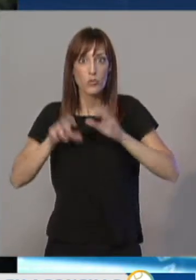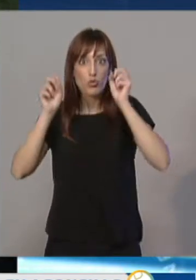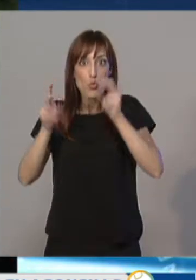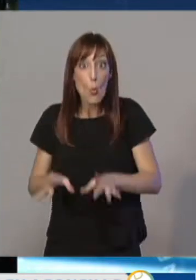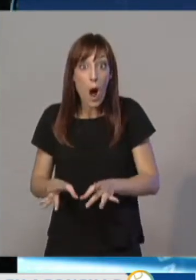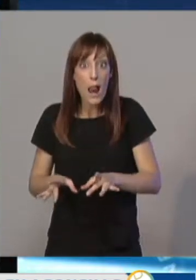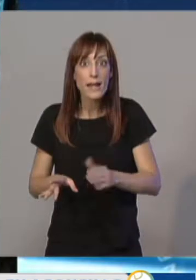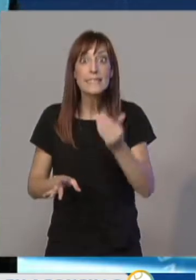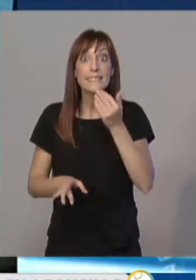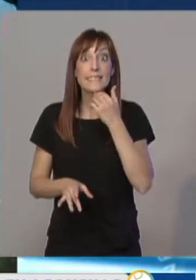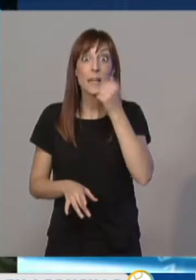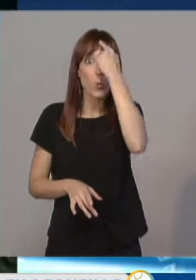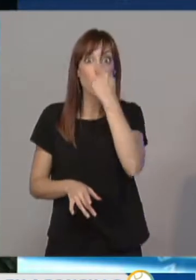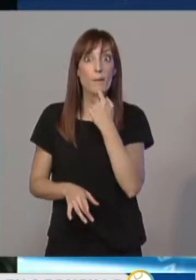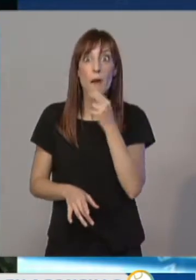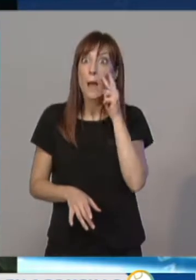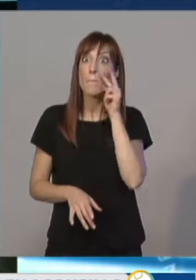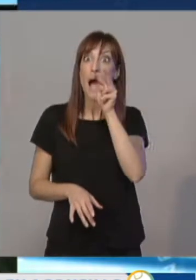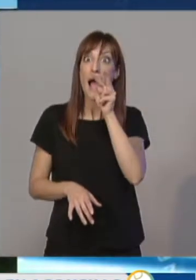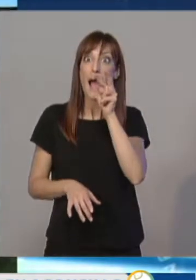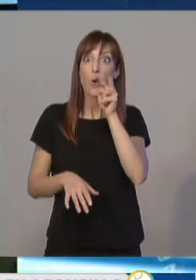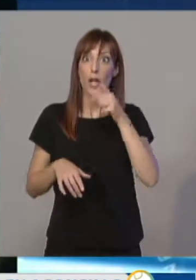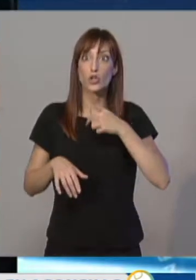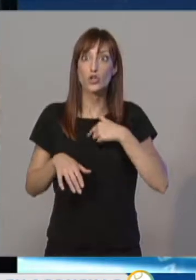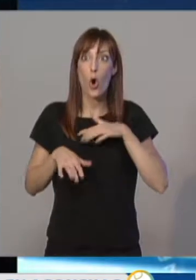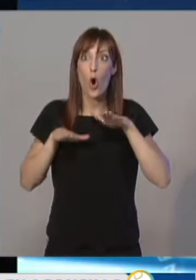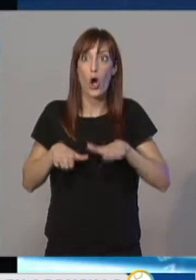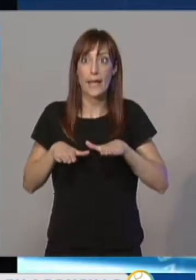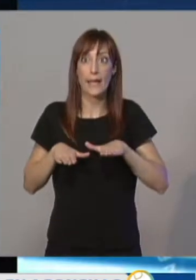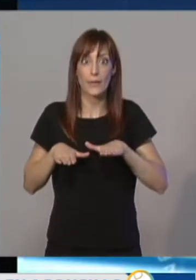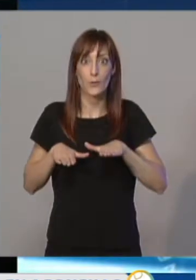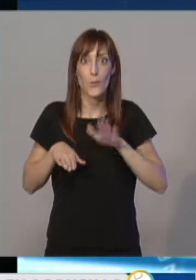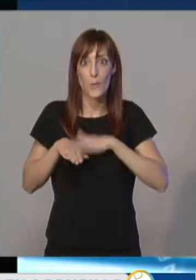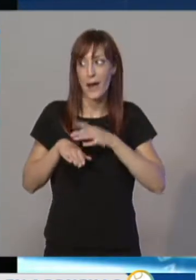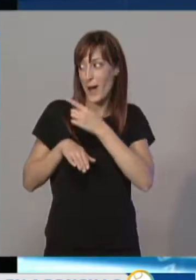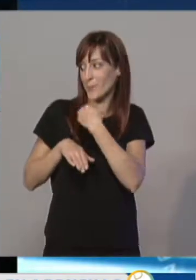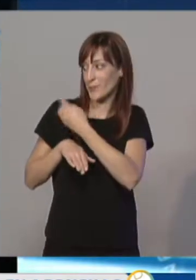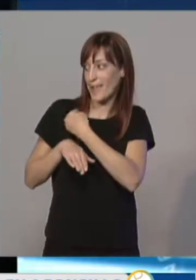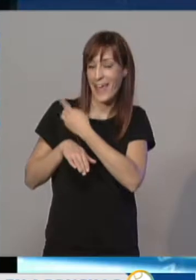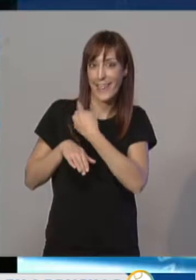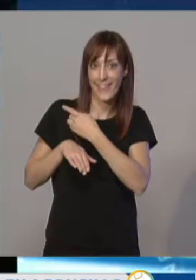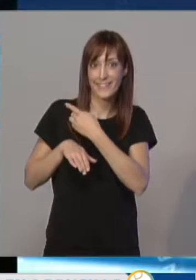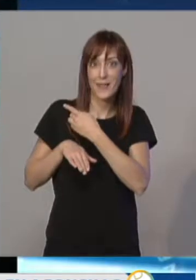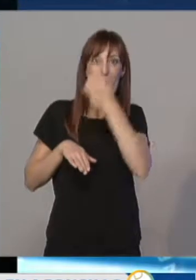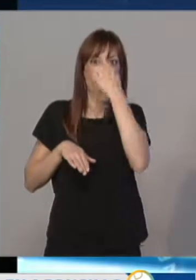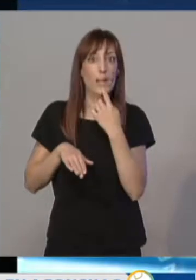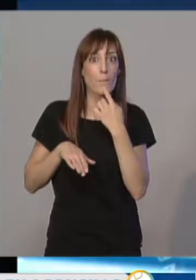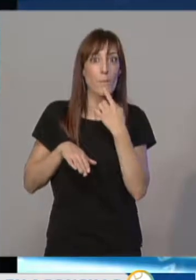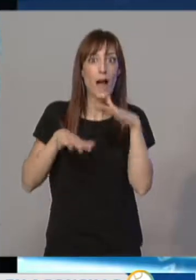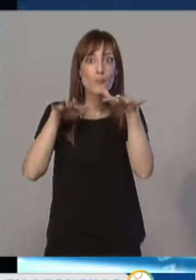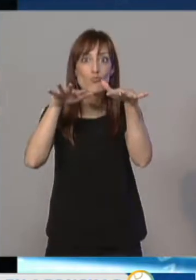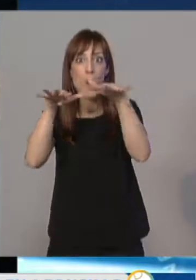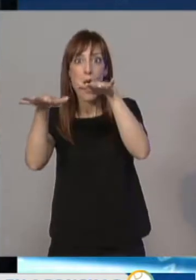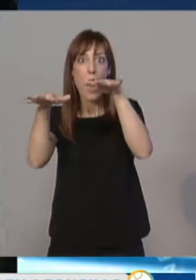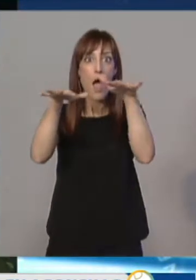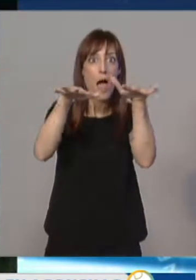aunque nosotros ahora mismo estamos totalmente quietos por seguridad, para ustedes, la imagen se mueve. Eso, en